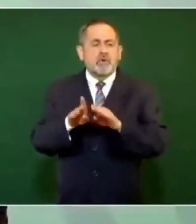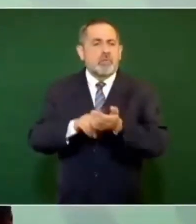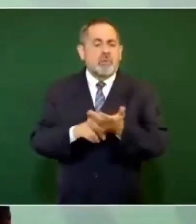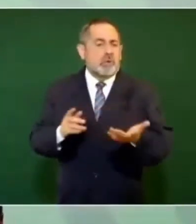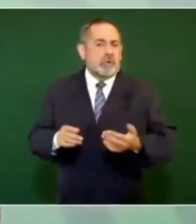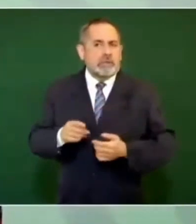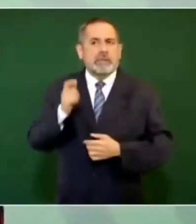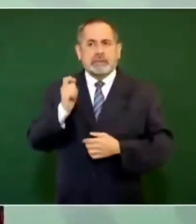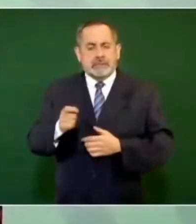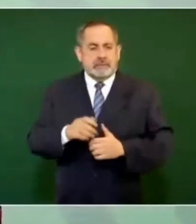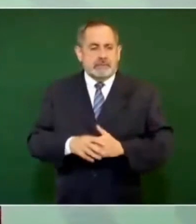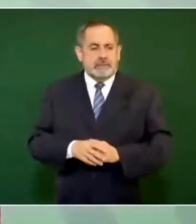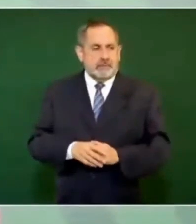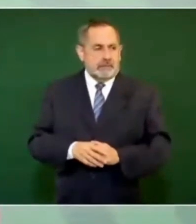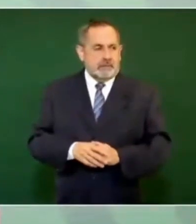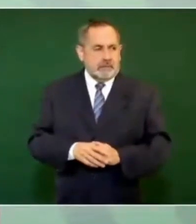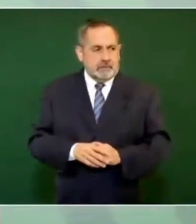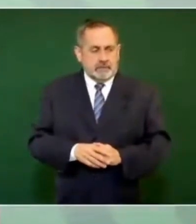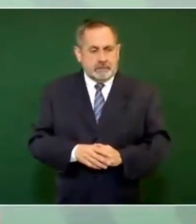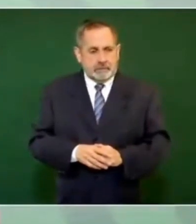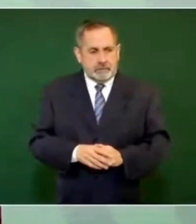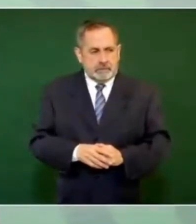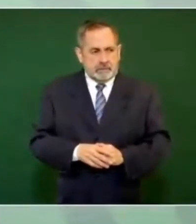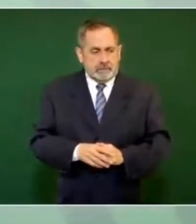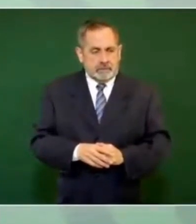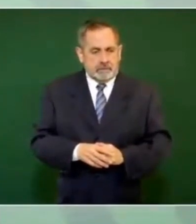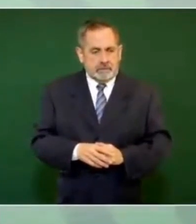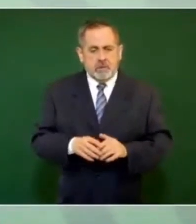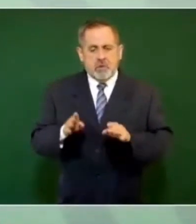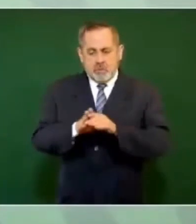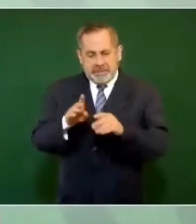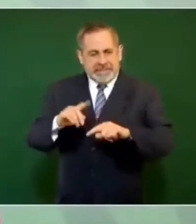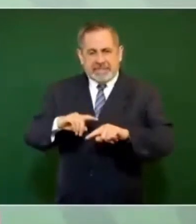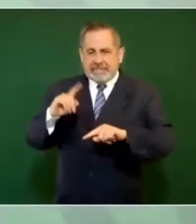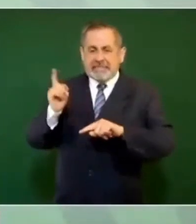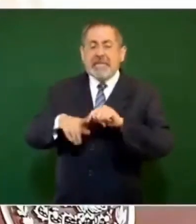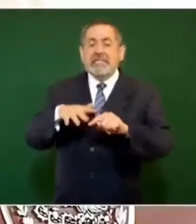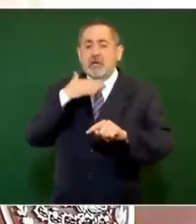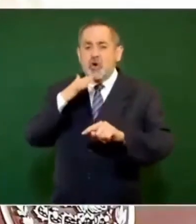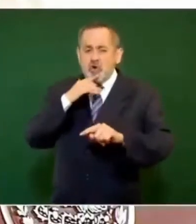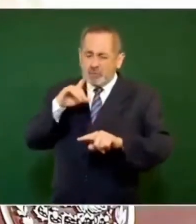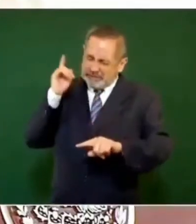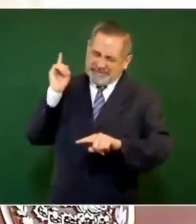el que se pueda desterrar la corrupción.